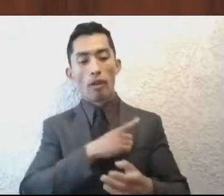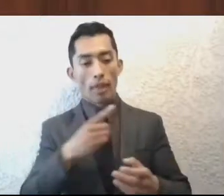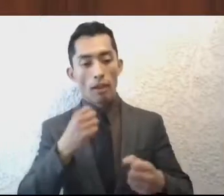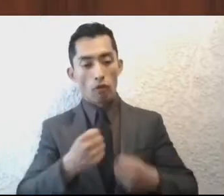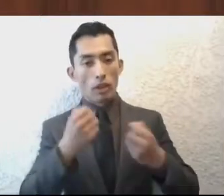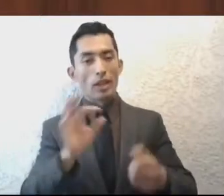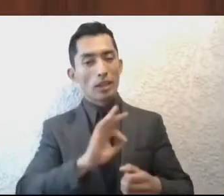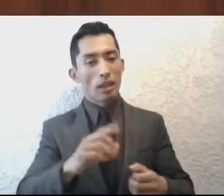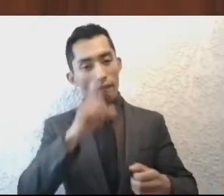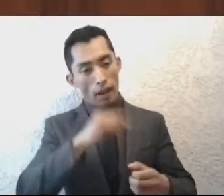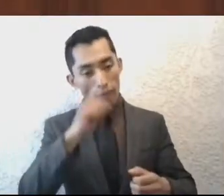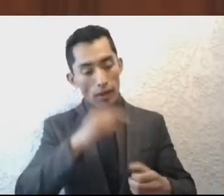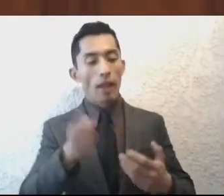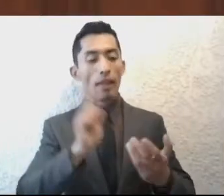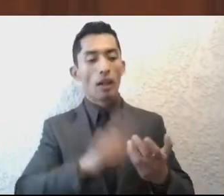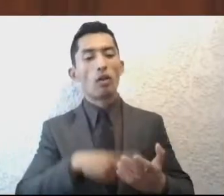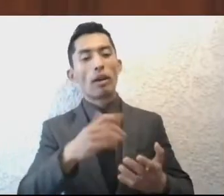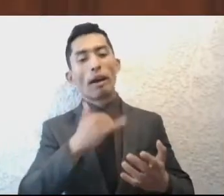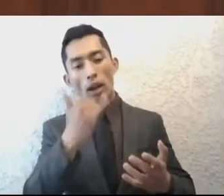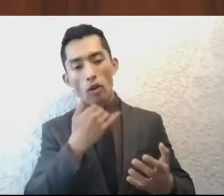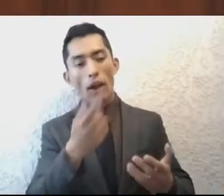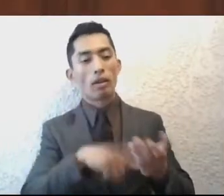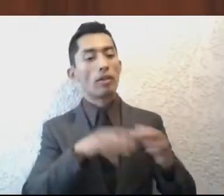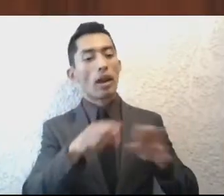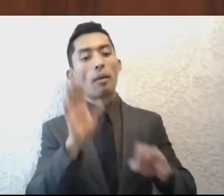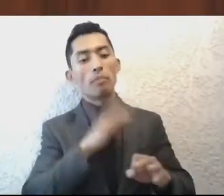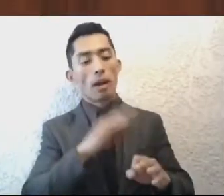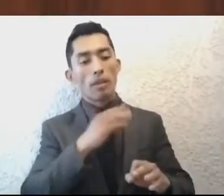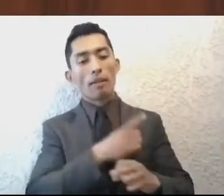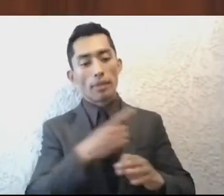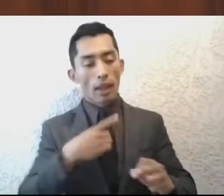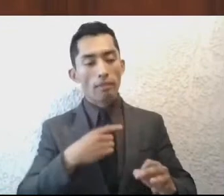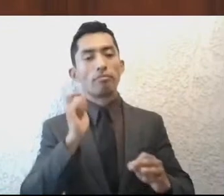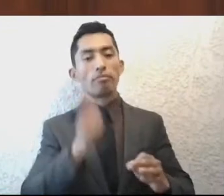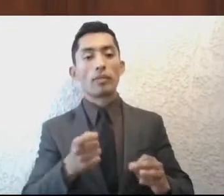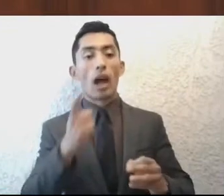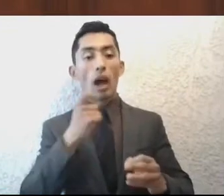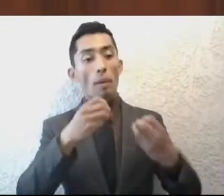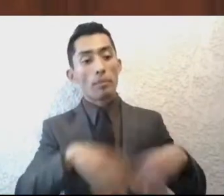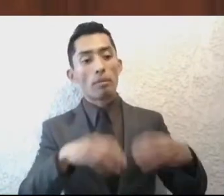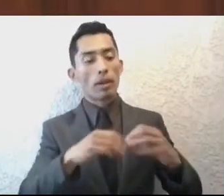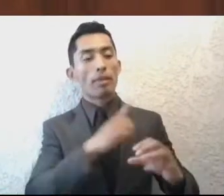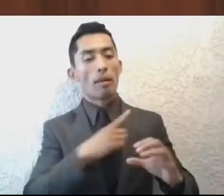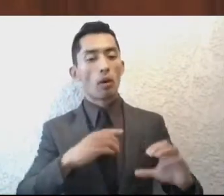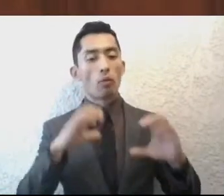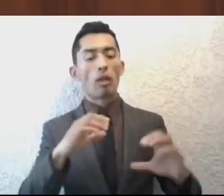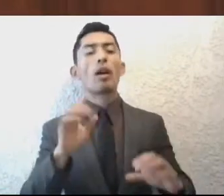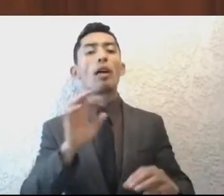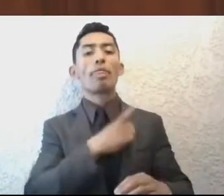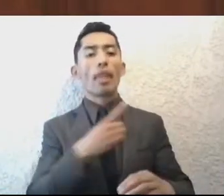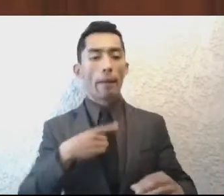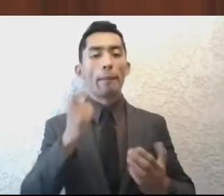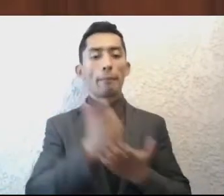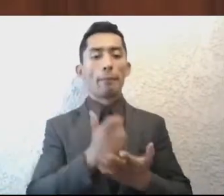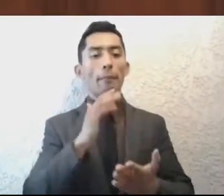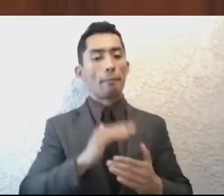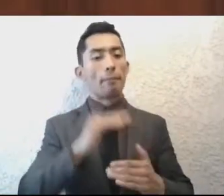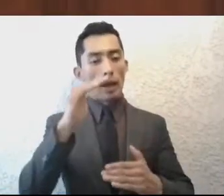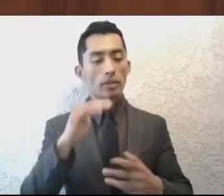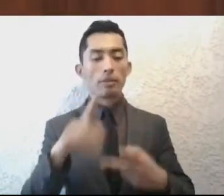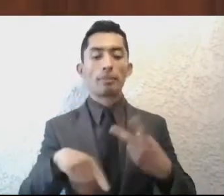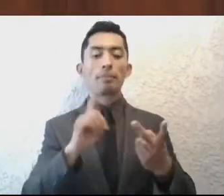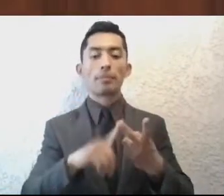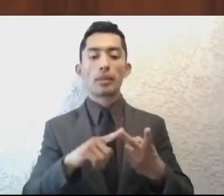comerciales y en sus eficiencias operativas, es decir, la reducción de las fugas y que puedan incrementar su cobranza. Y en segundo lugar, a nivel